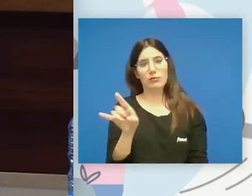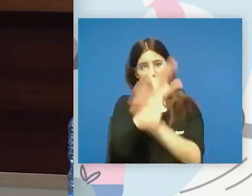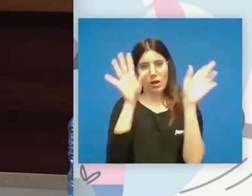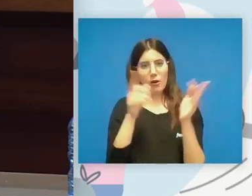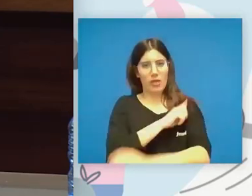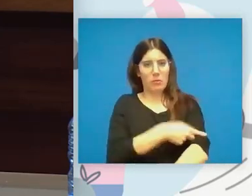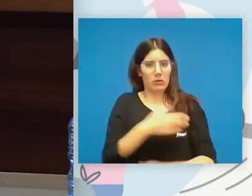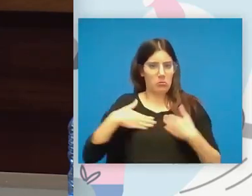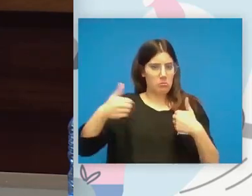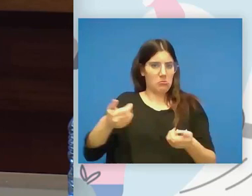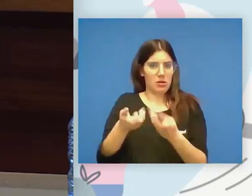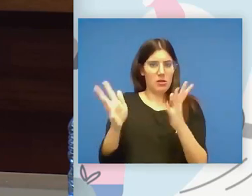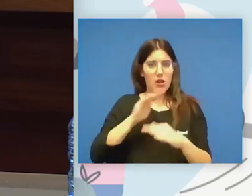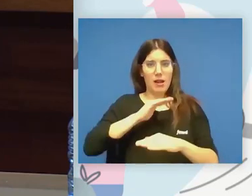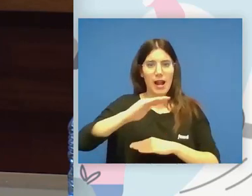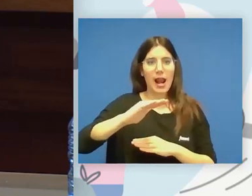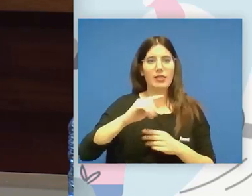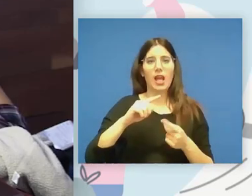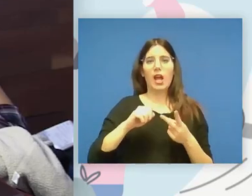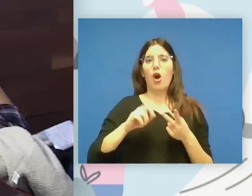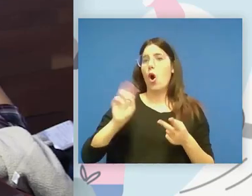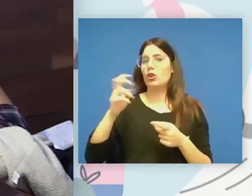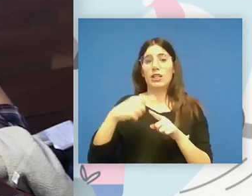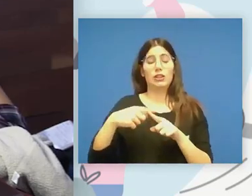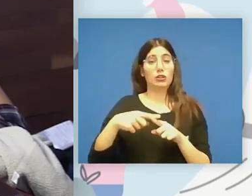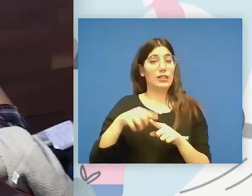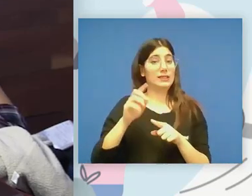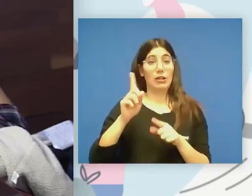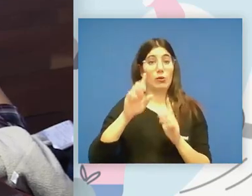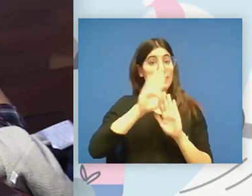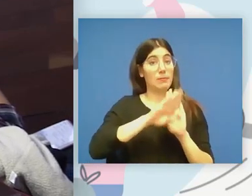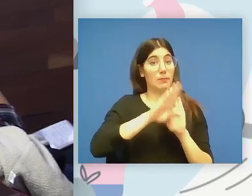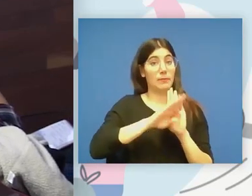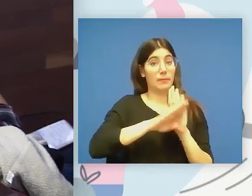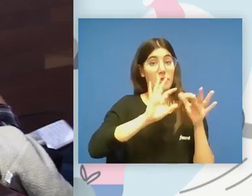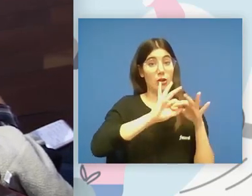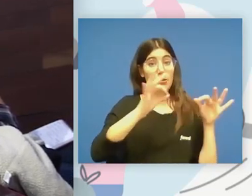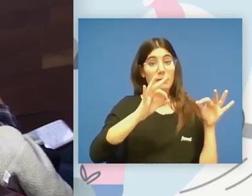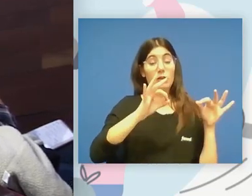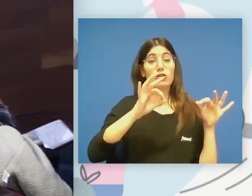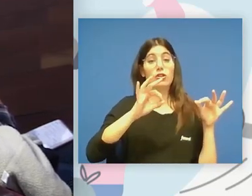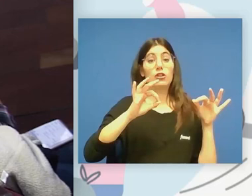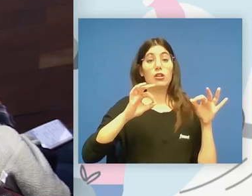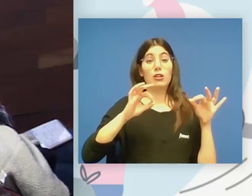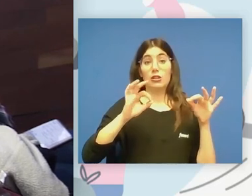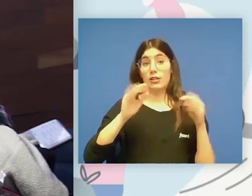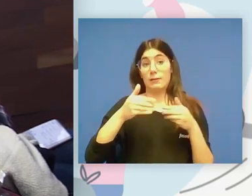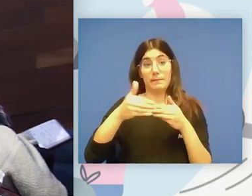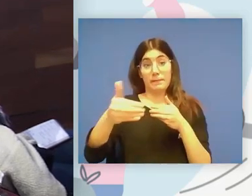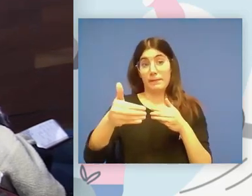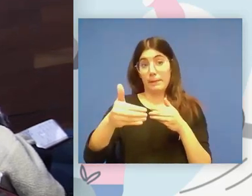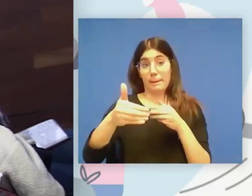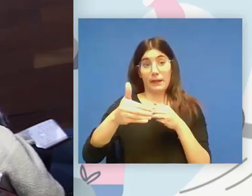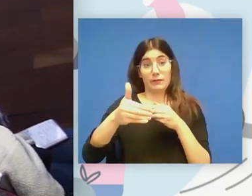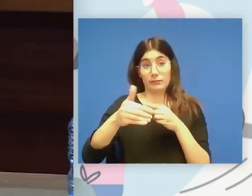el karate y otras otras disciplinas que no están en el programa de los Juegos Paralímpicos y que muy probablemente no estén en un futuro